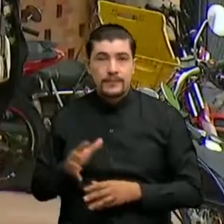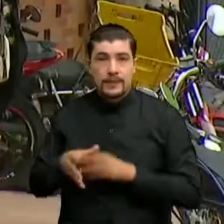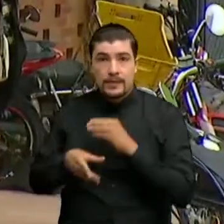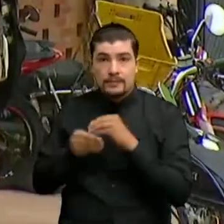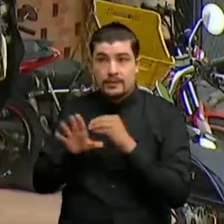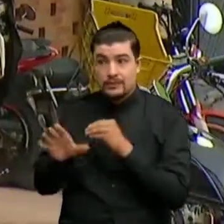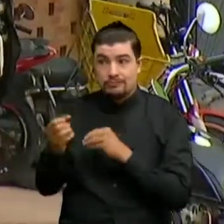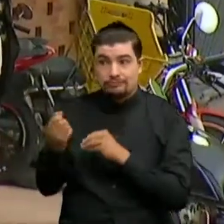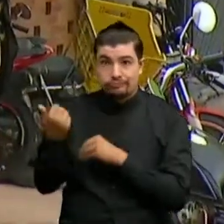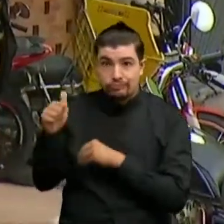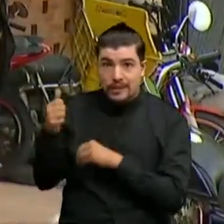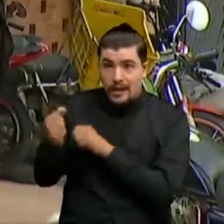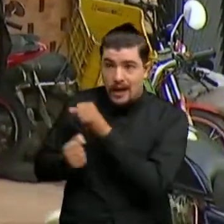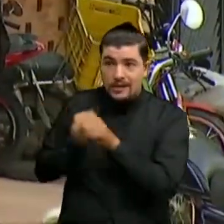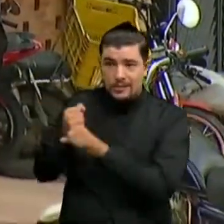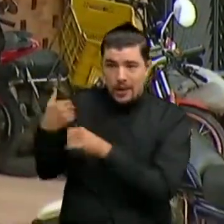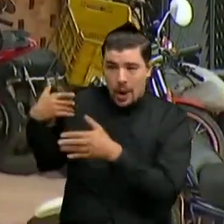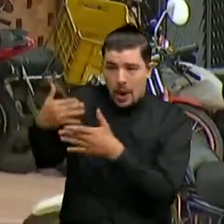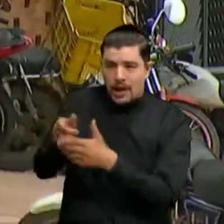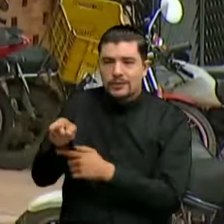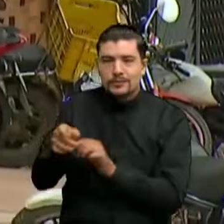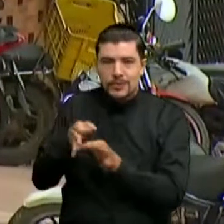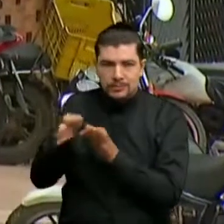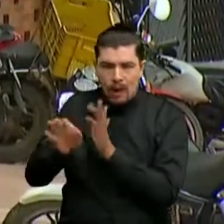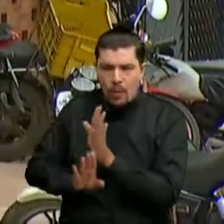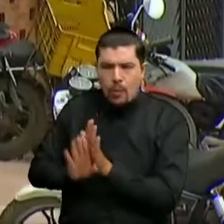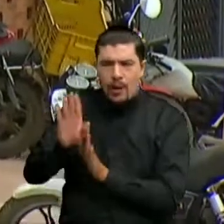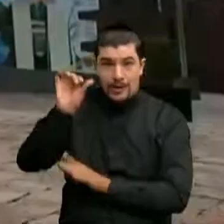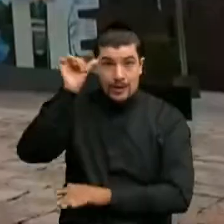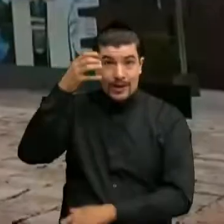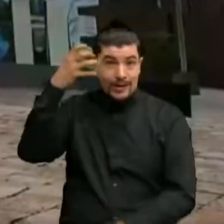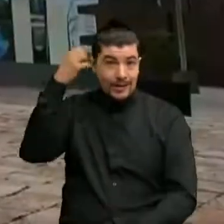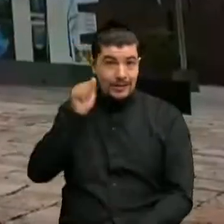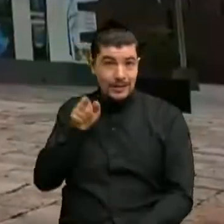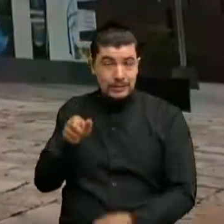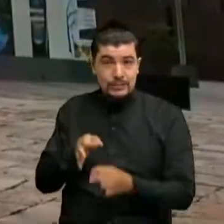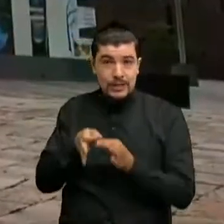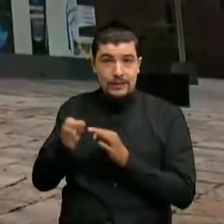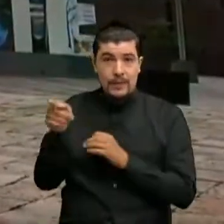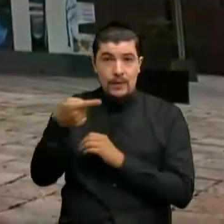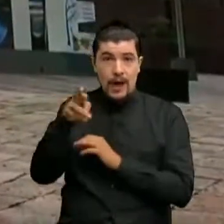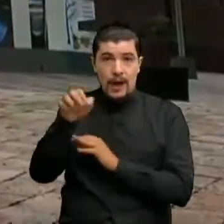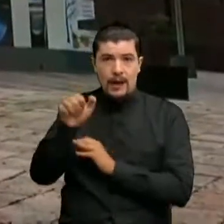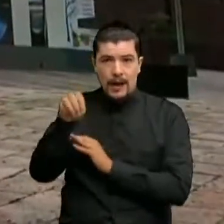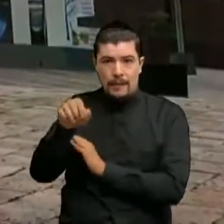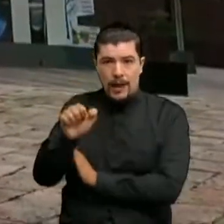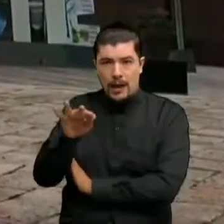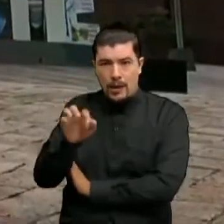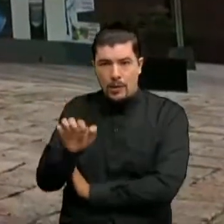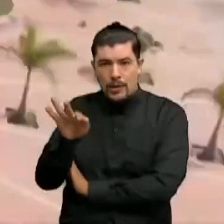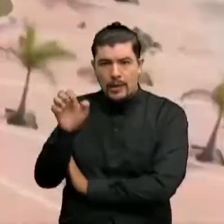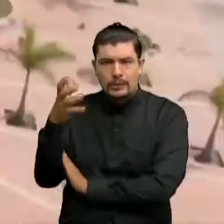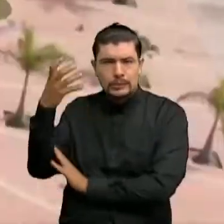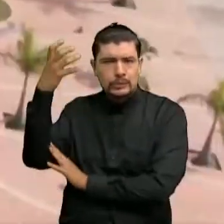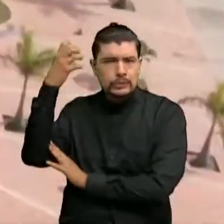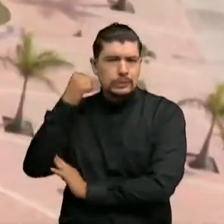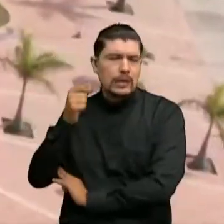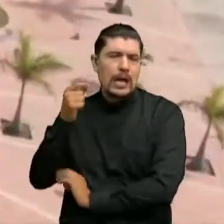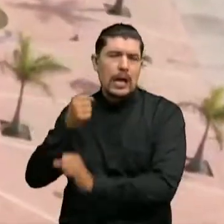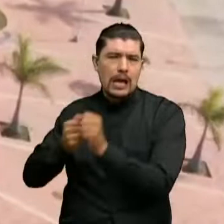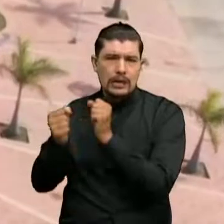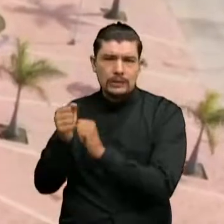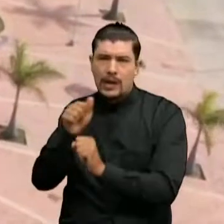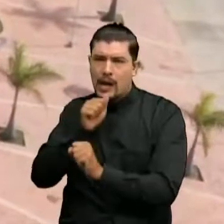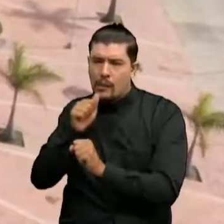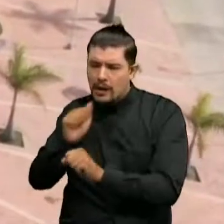este municipio. Es que recordemos que el municipio de Gramalote o por lo menos el casco urbano, el antiguo casco urbano, fue arrasado a raíz de una